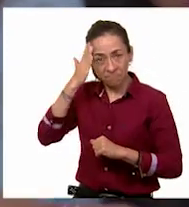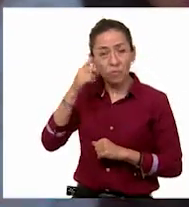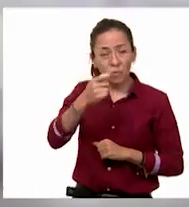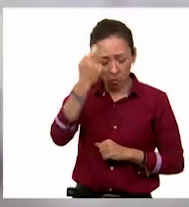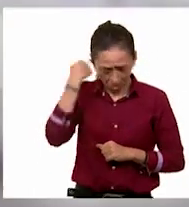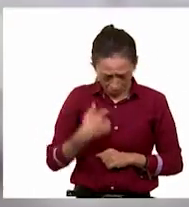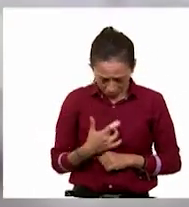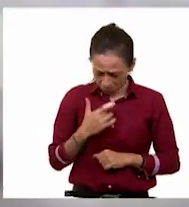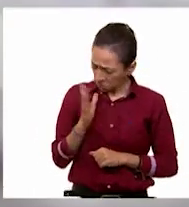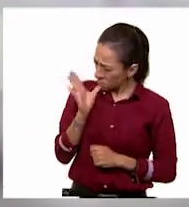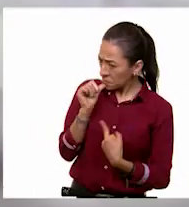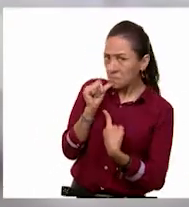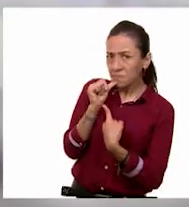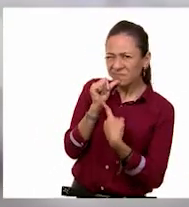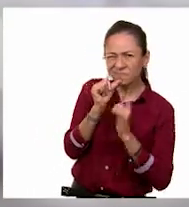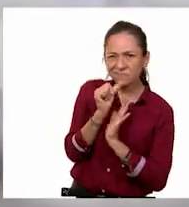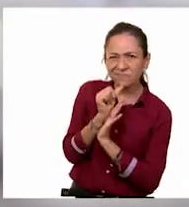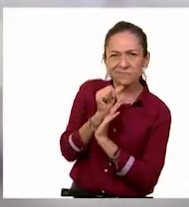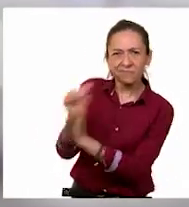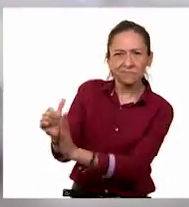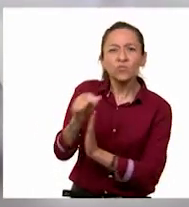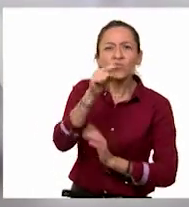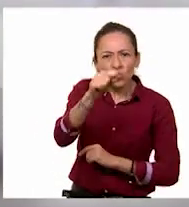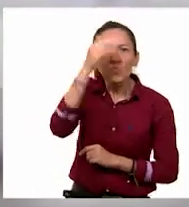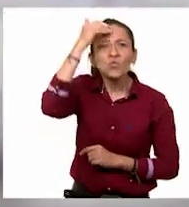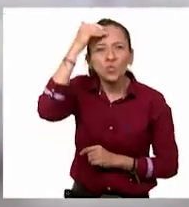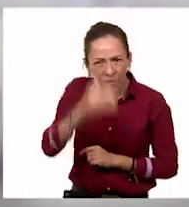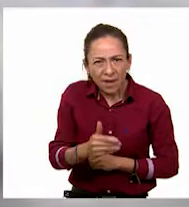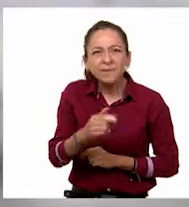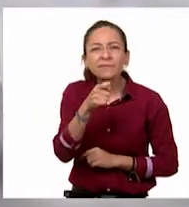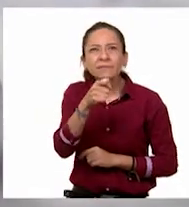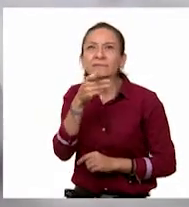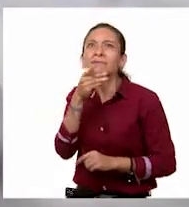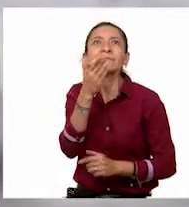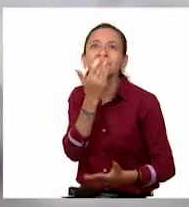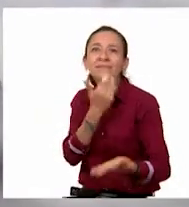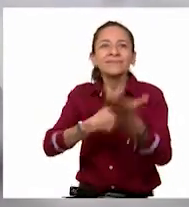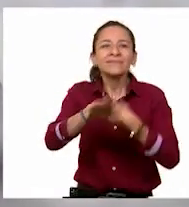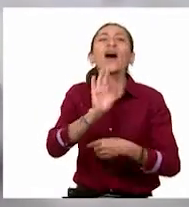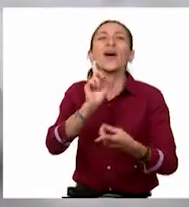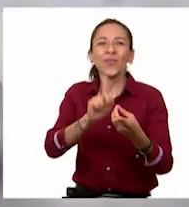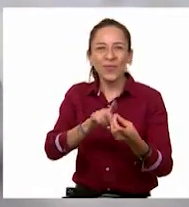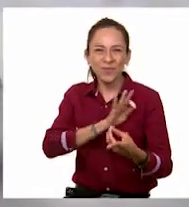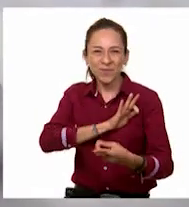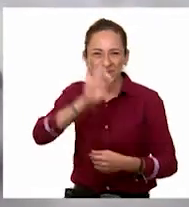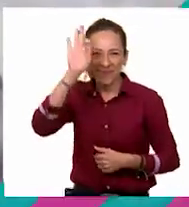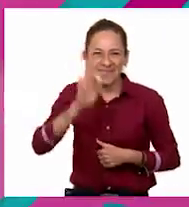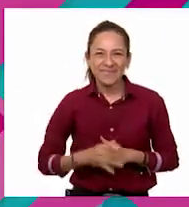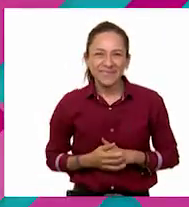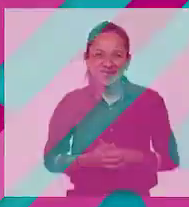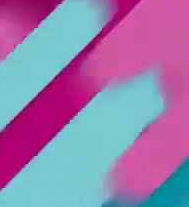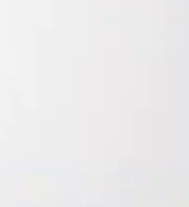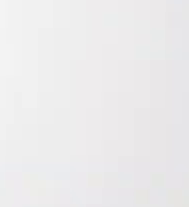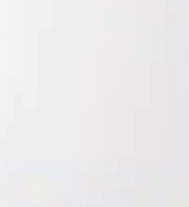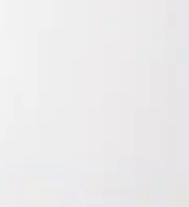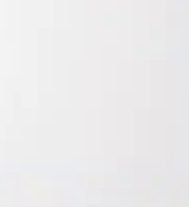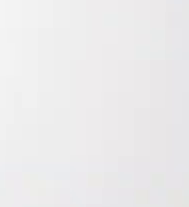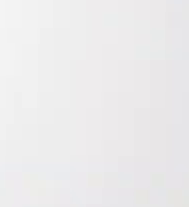lejos. Que en tu vocabulario no exista el no se puede, porque solamente tú sabes hasta dónde puedes llegar.